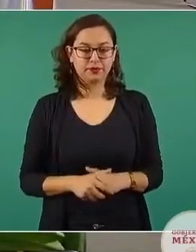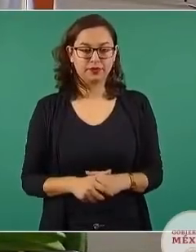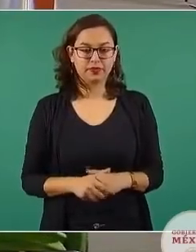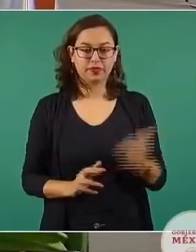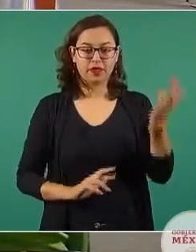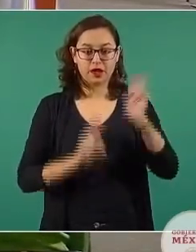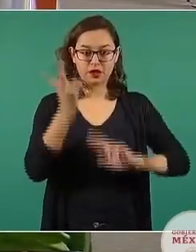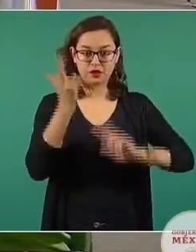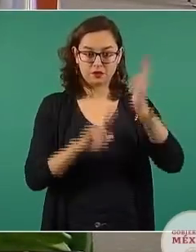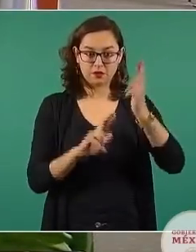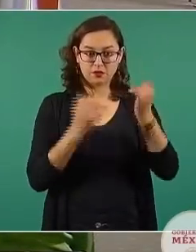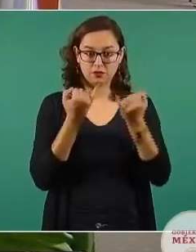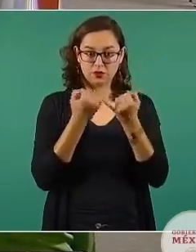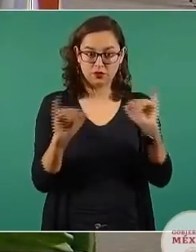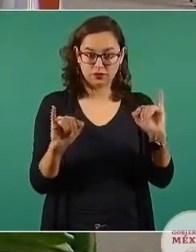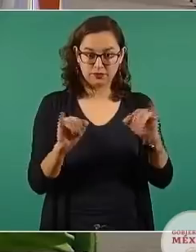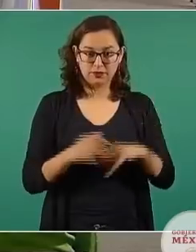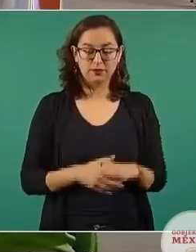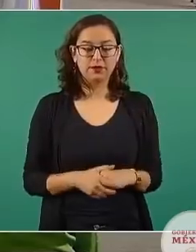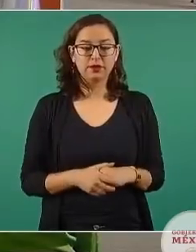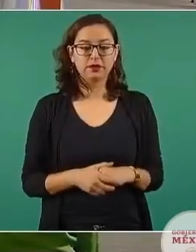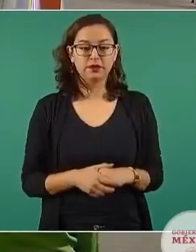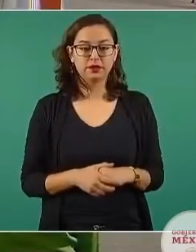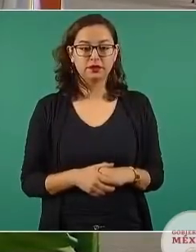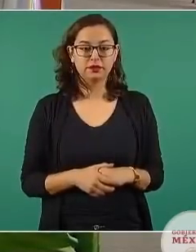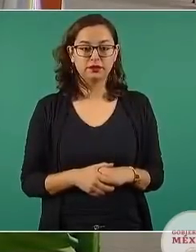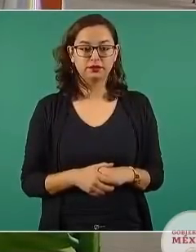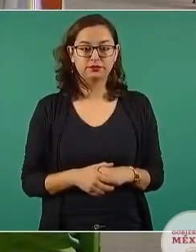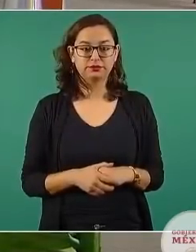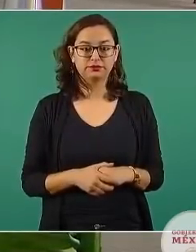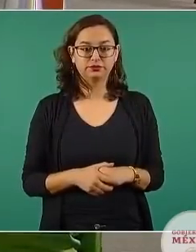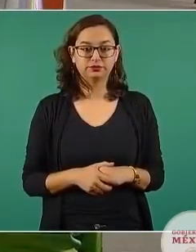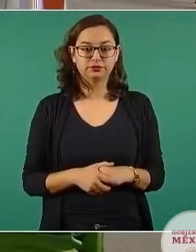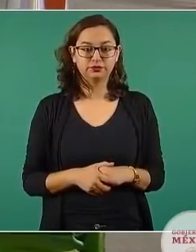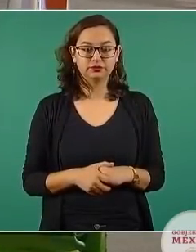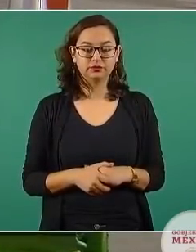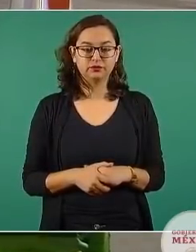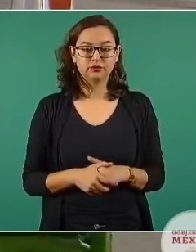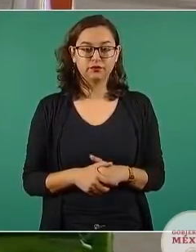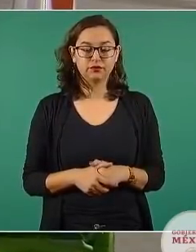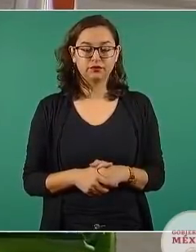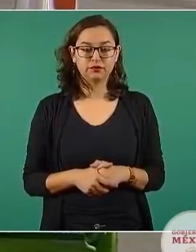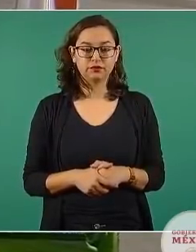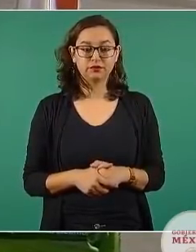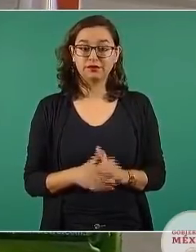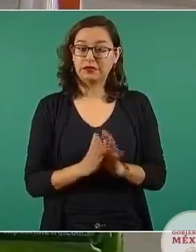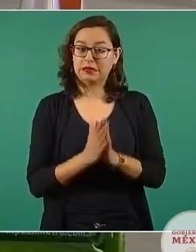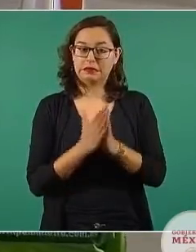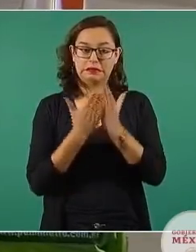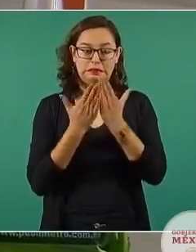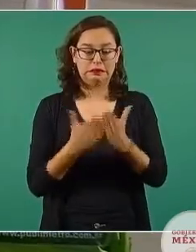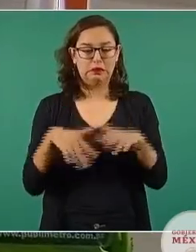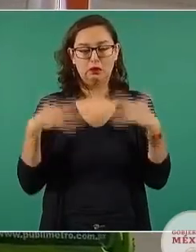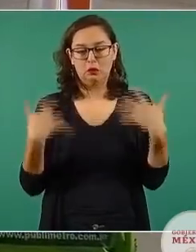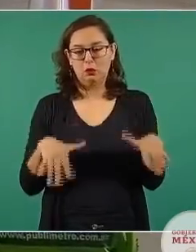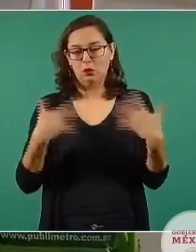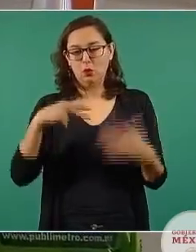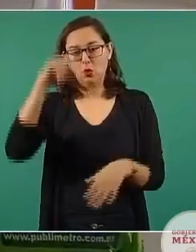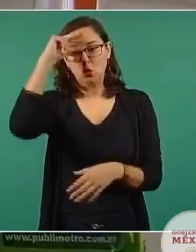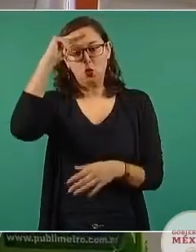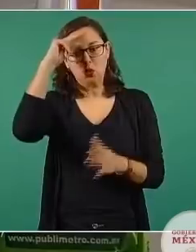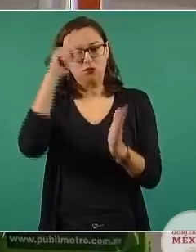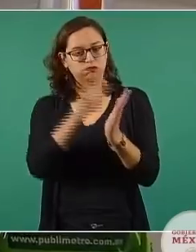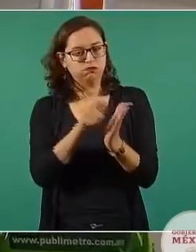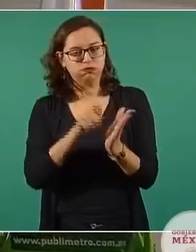independencia, un libro maravilloso de Luis Villoro, yo creo el libro más inteligente que se ha escrito sobre